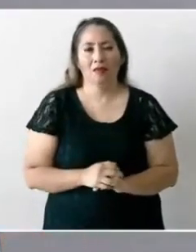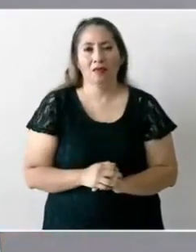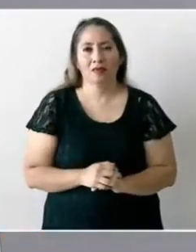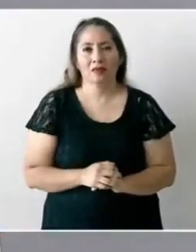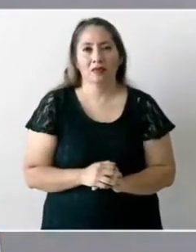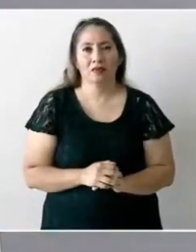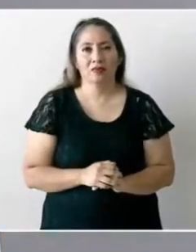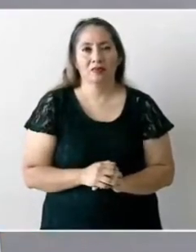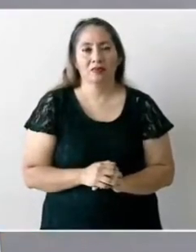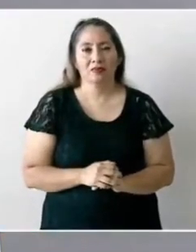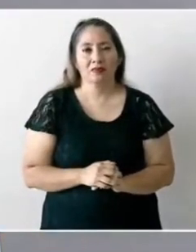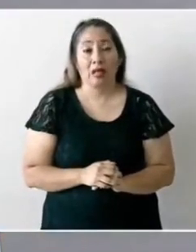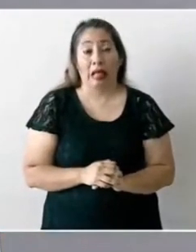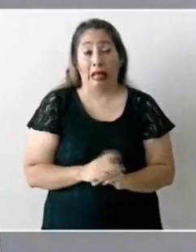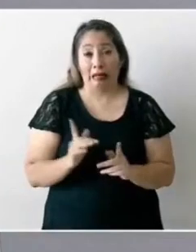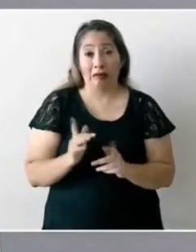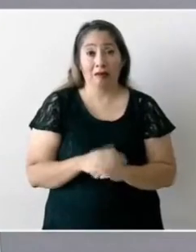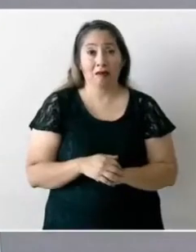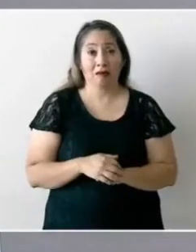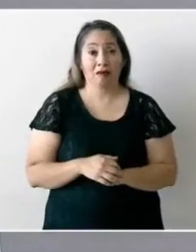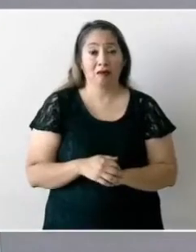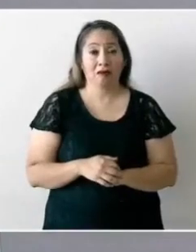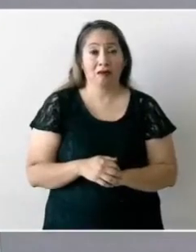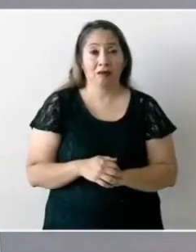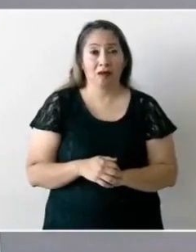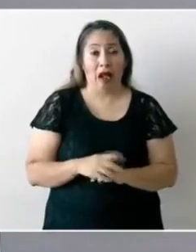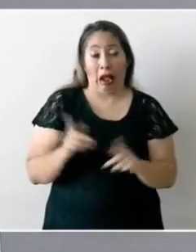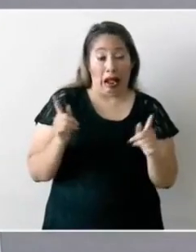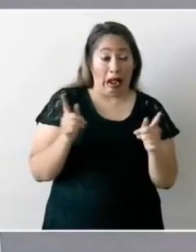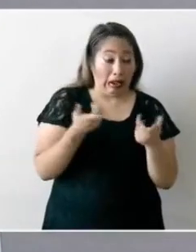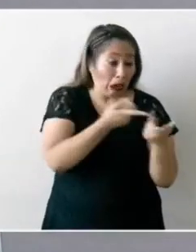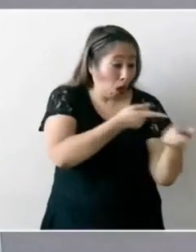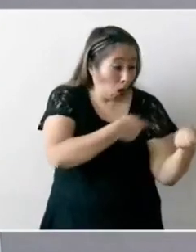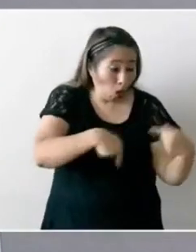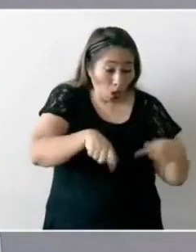con toda esa podredumbre